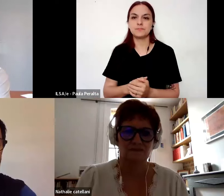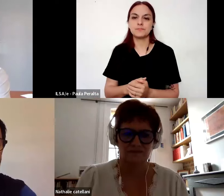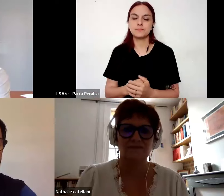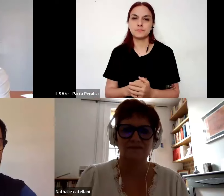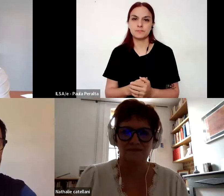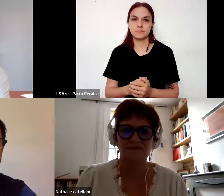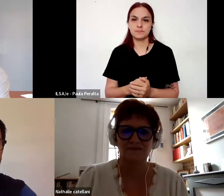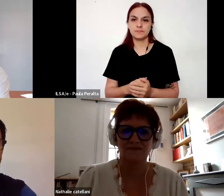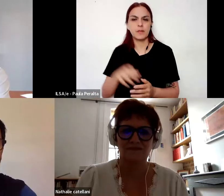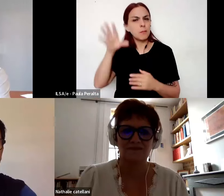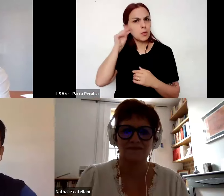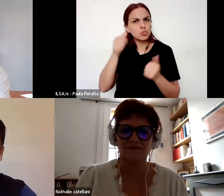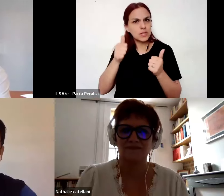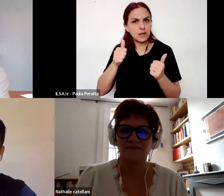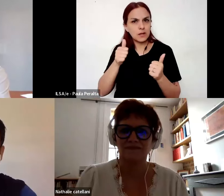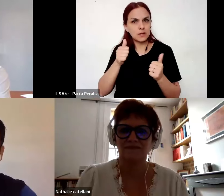me escuchan bien